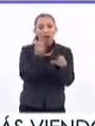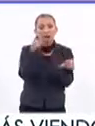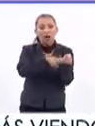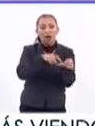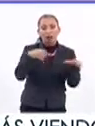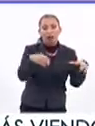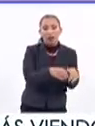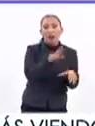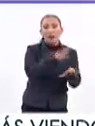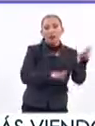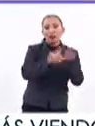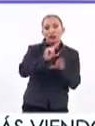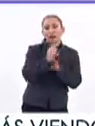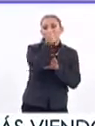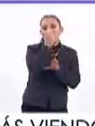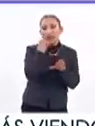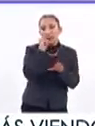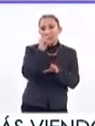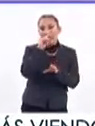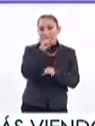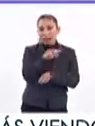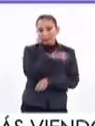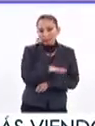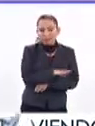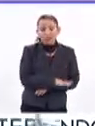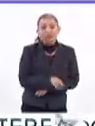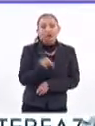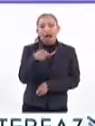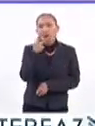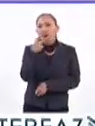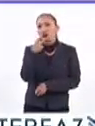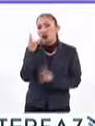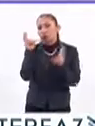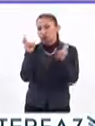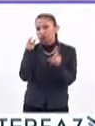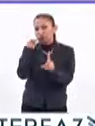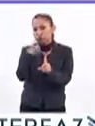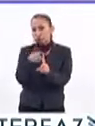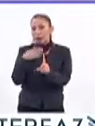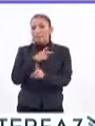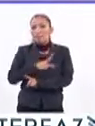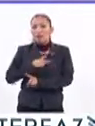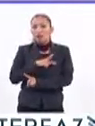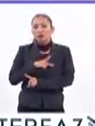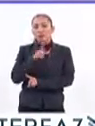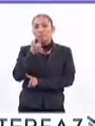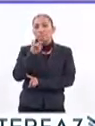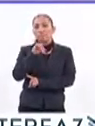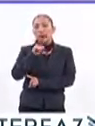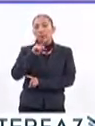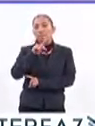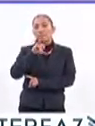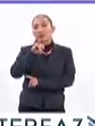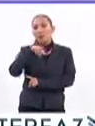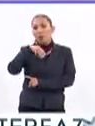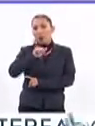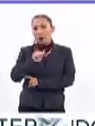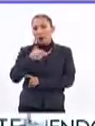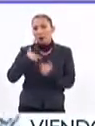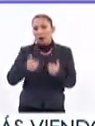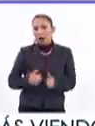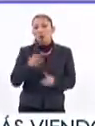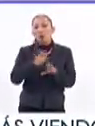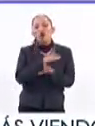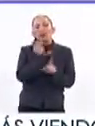adscrito a la Unidad de Biotecnología del Instituto Politécnico Nacional. Estamos platicando sobre el virus del papiloma humano y, bueno,